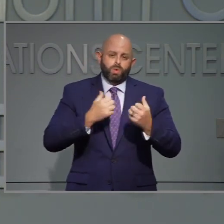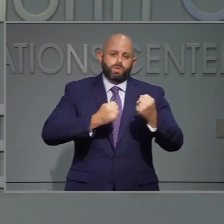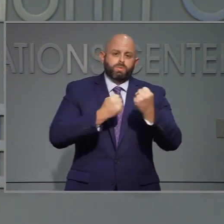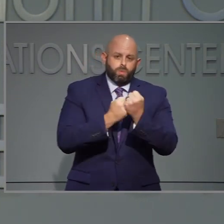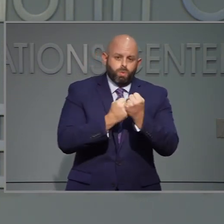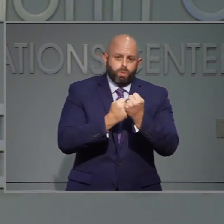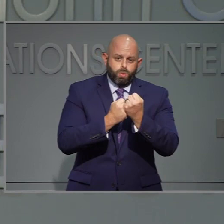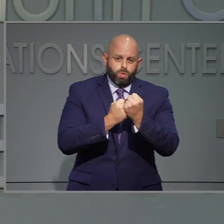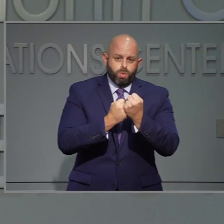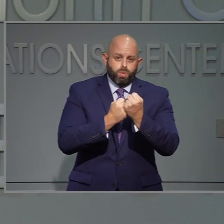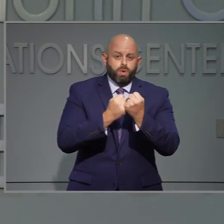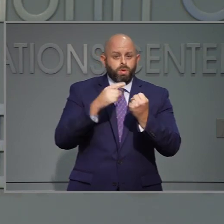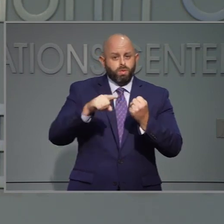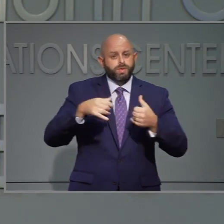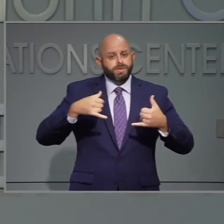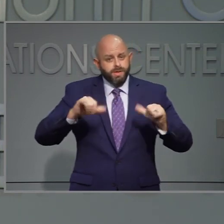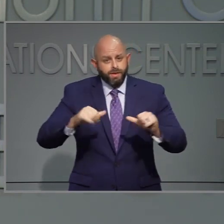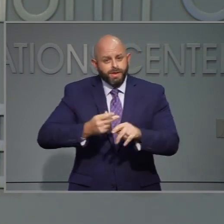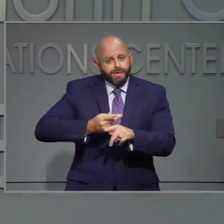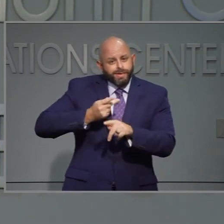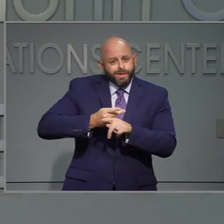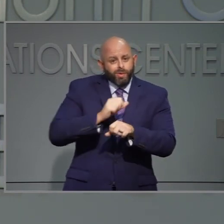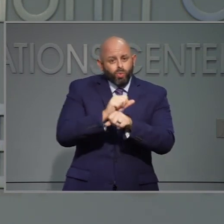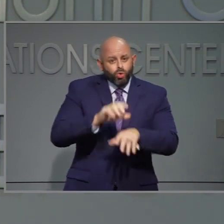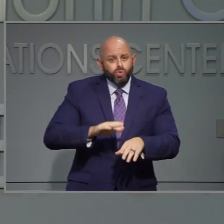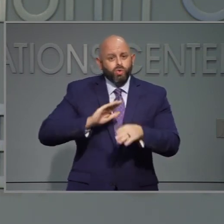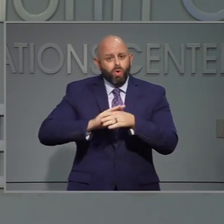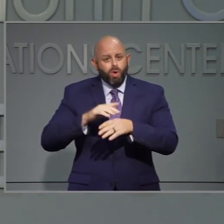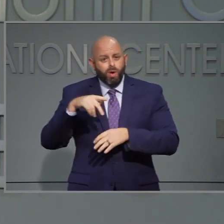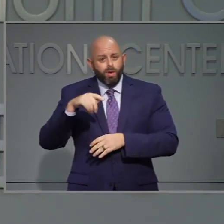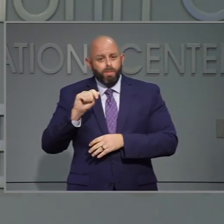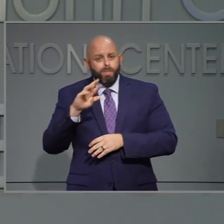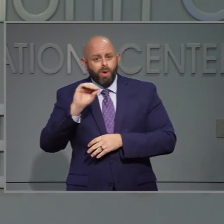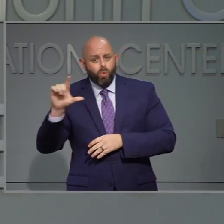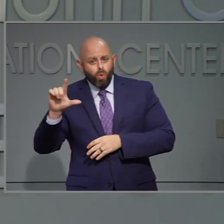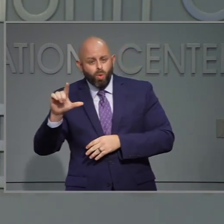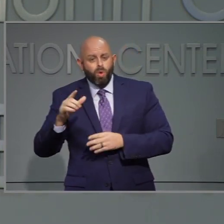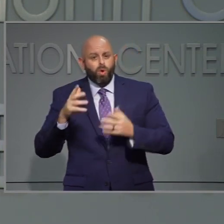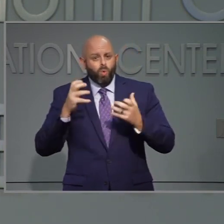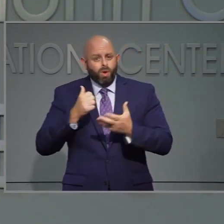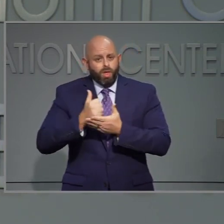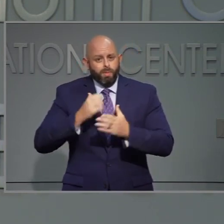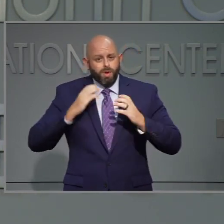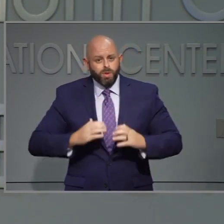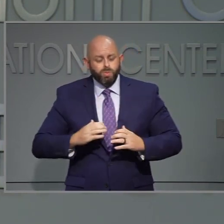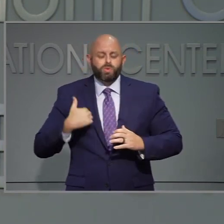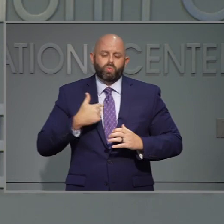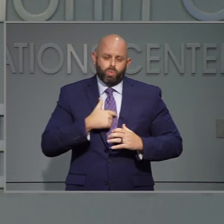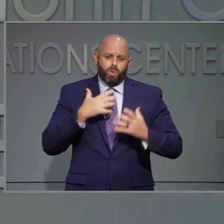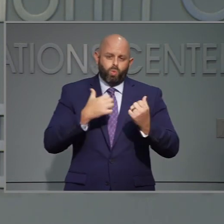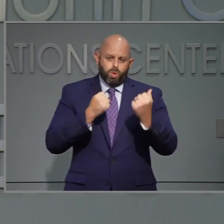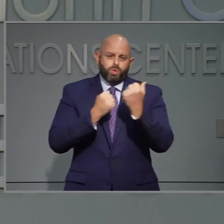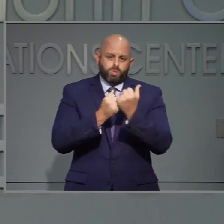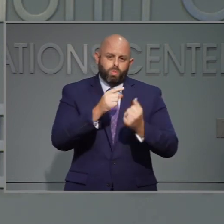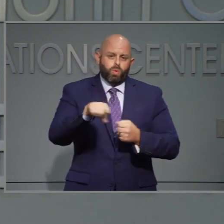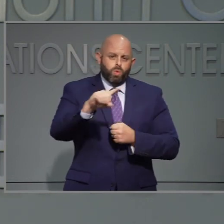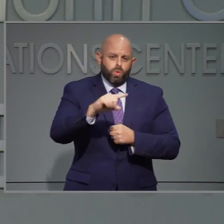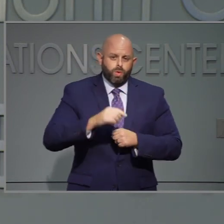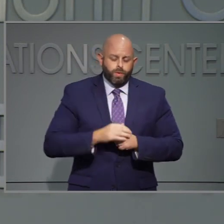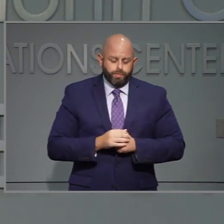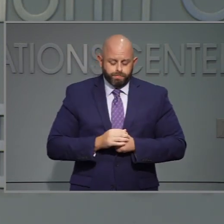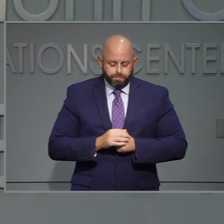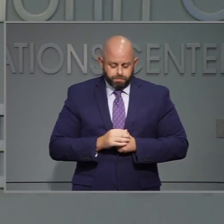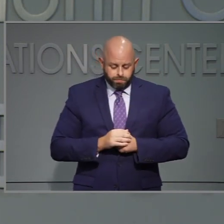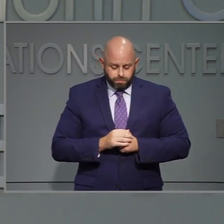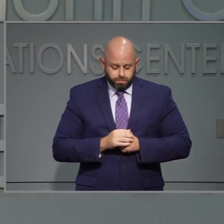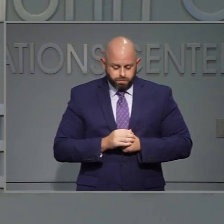apoyemos mientras que ellos tratan de apoyar a sus empleados y sus clientes. También estamos tratando de obtener ayuda para los que dejaron